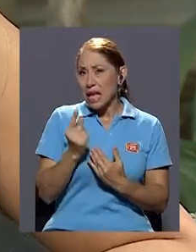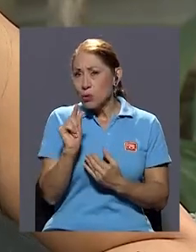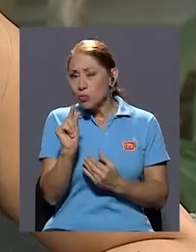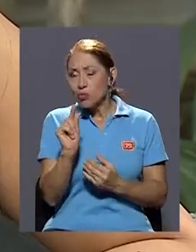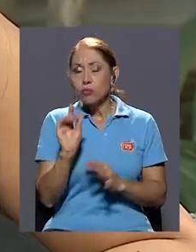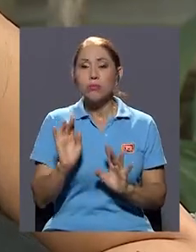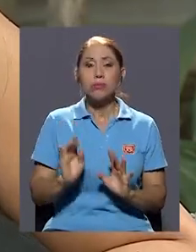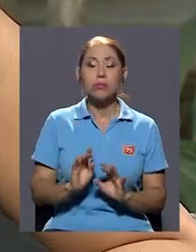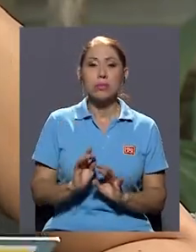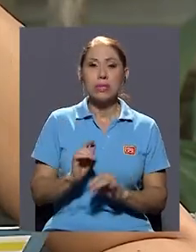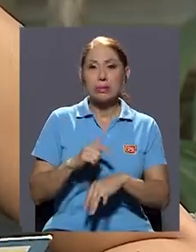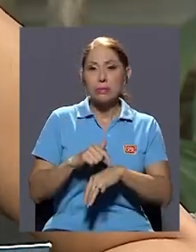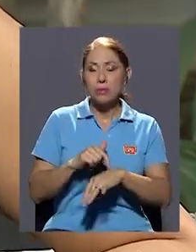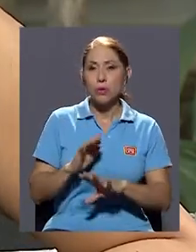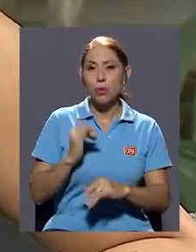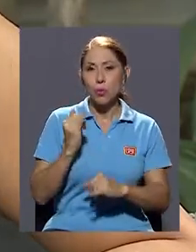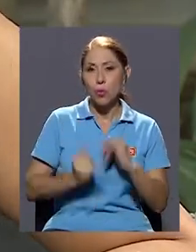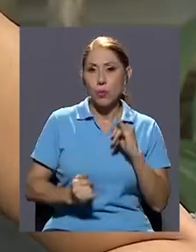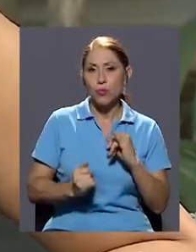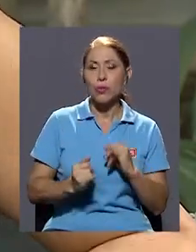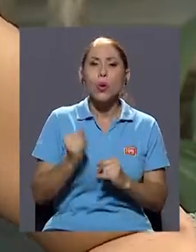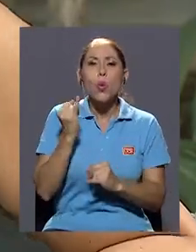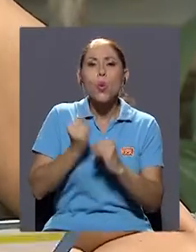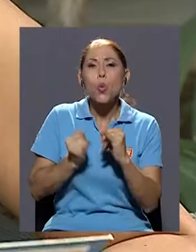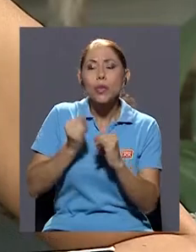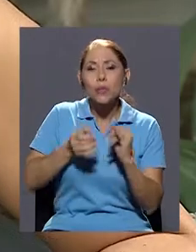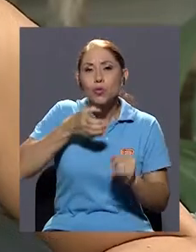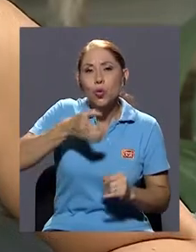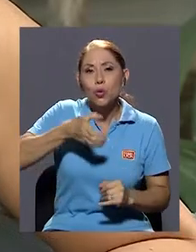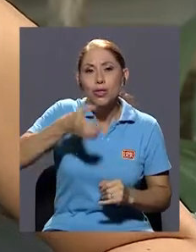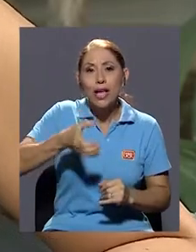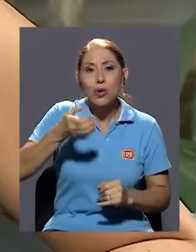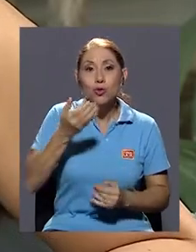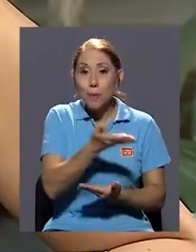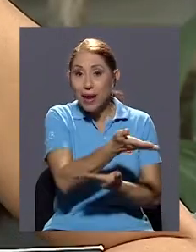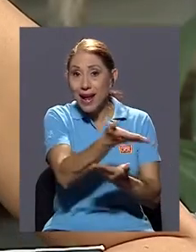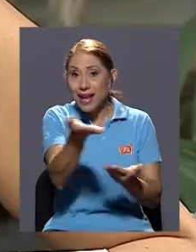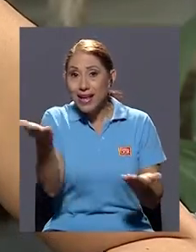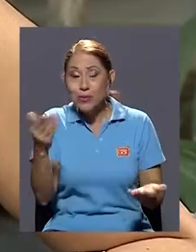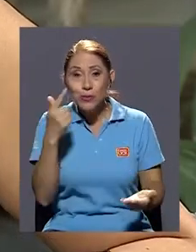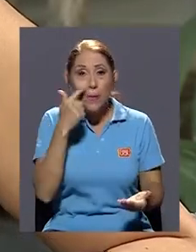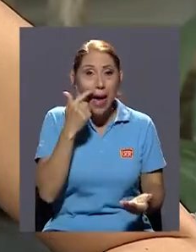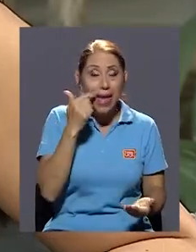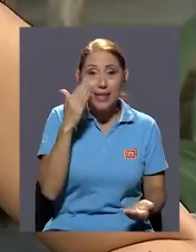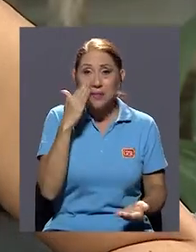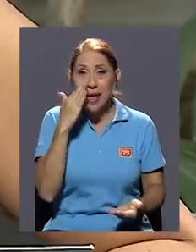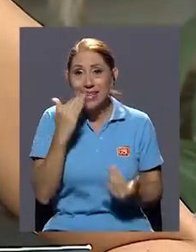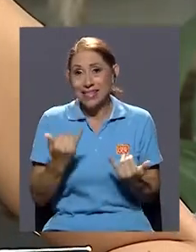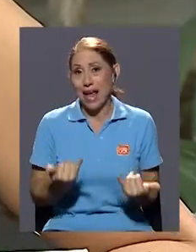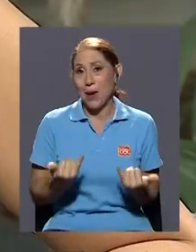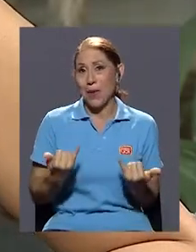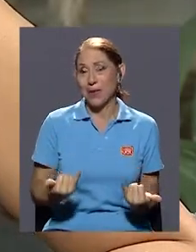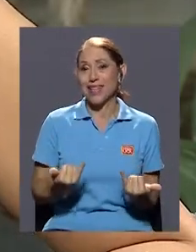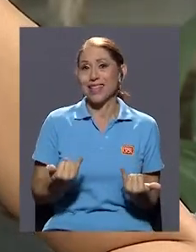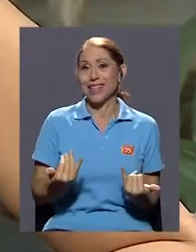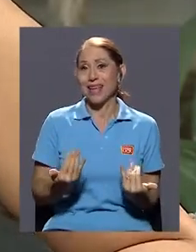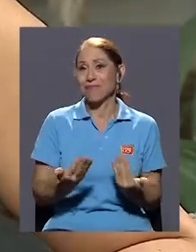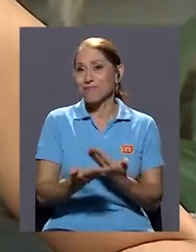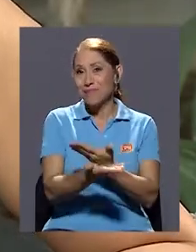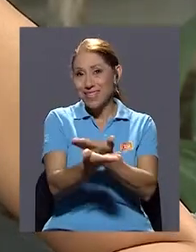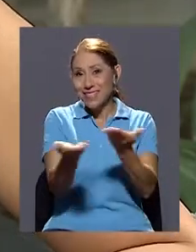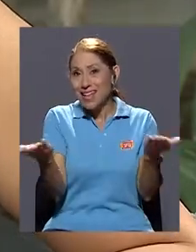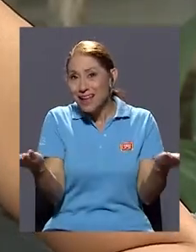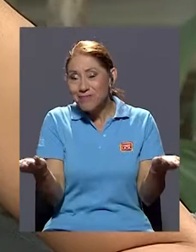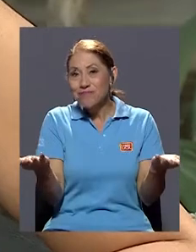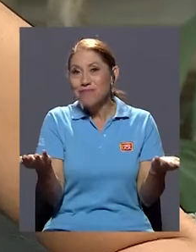quedan unos segunditos, unos últimos consejos para aquellos padres, madres que están ahorita en el